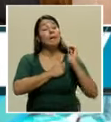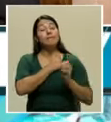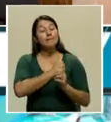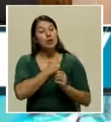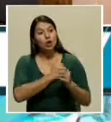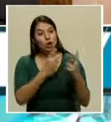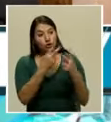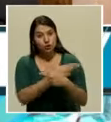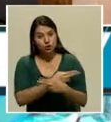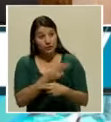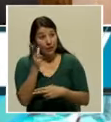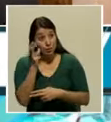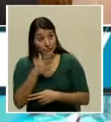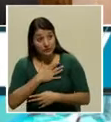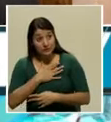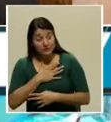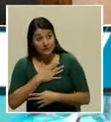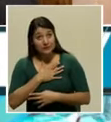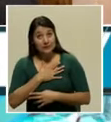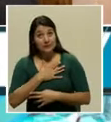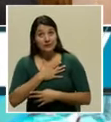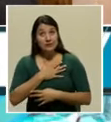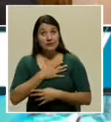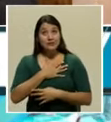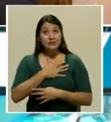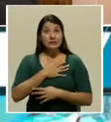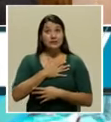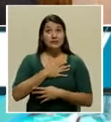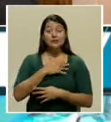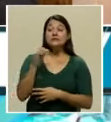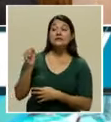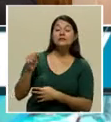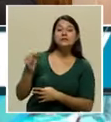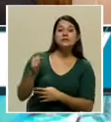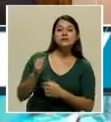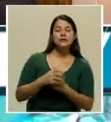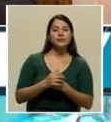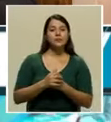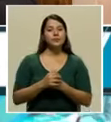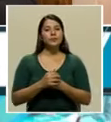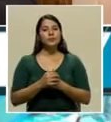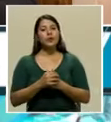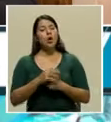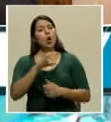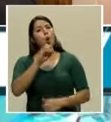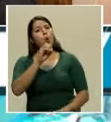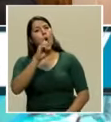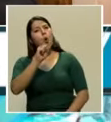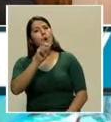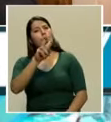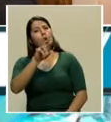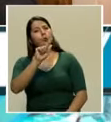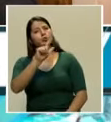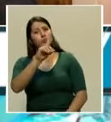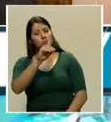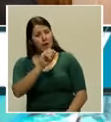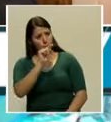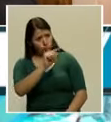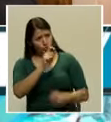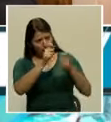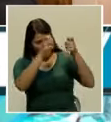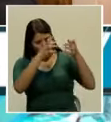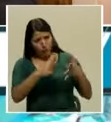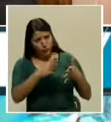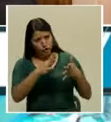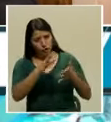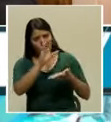¿me escucha? Sí, ahí sí. Sí. Le decía, Osvaldo, usted fue profesor del Castella